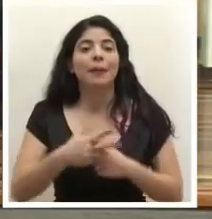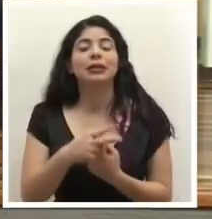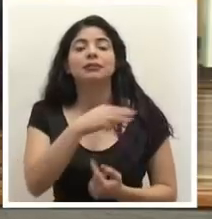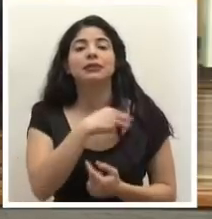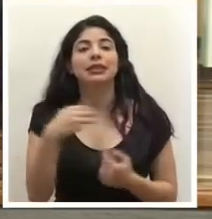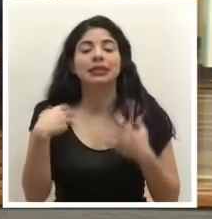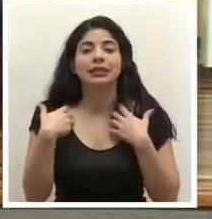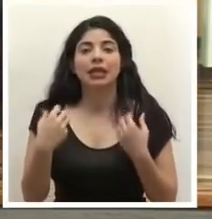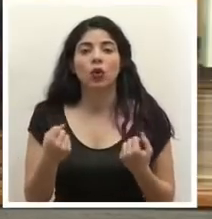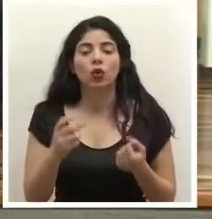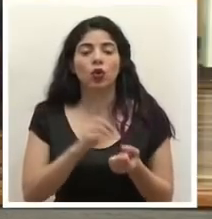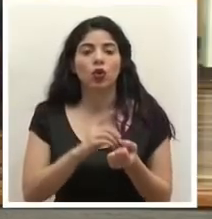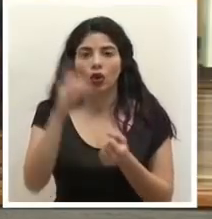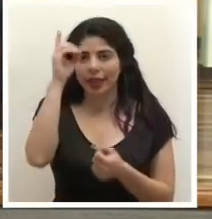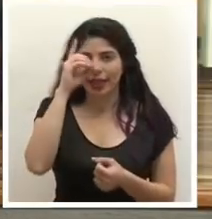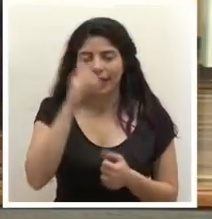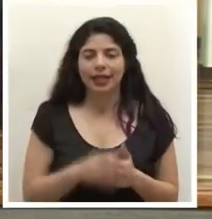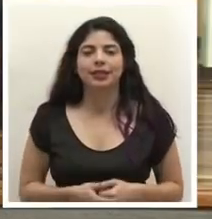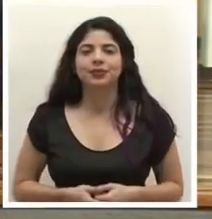ministro de Salud el doctor Daniel Salas.